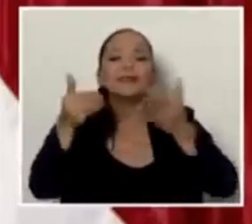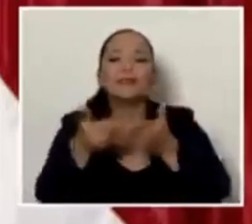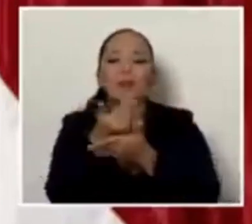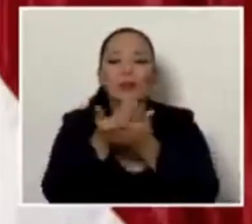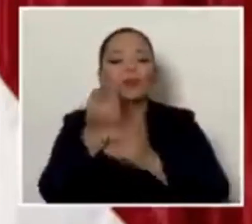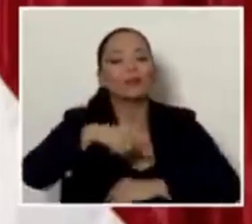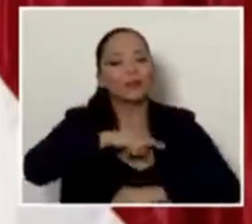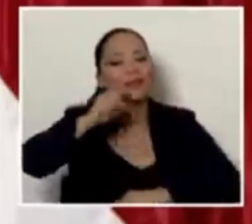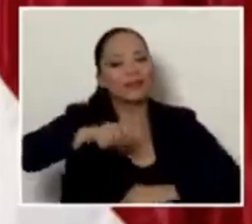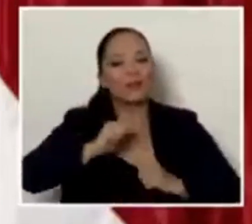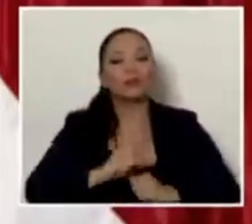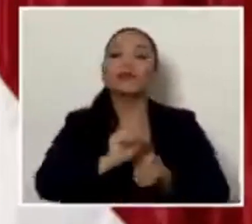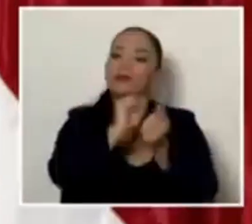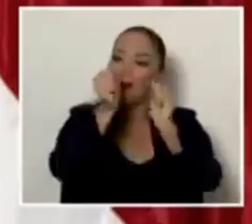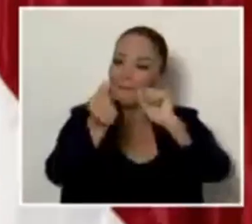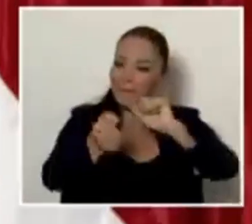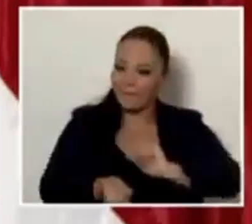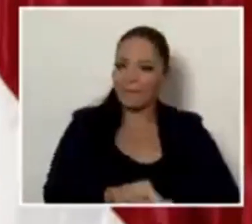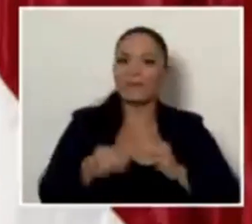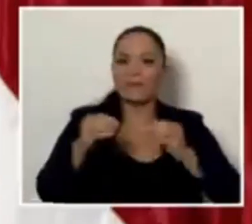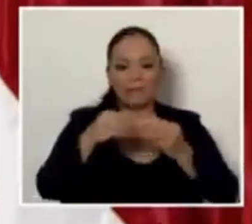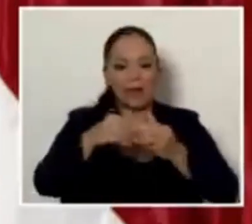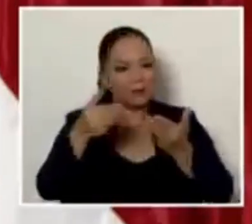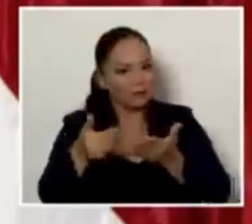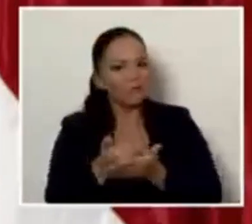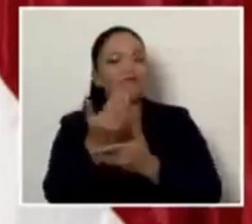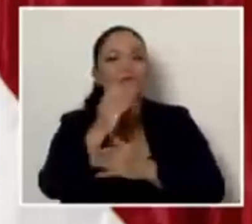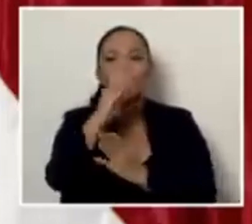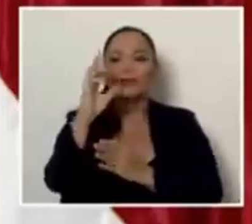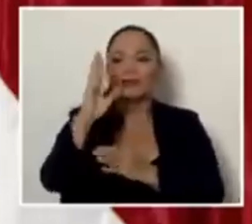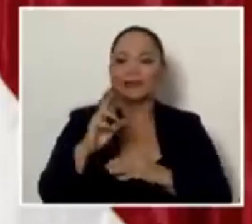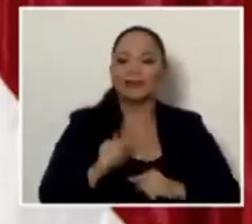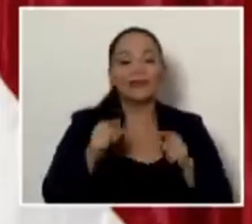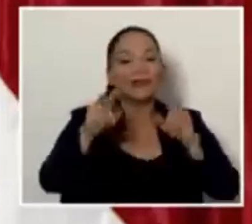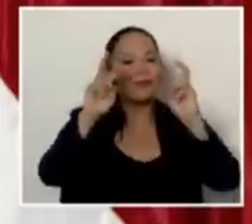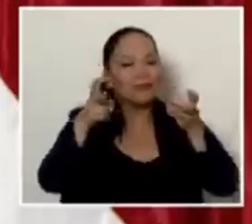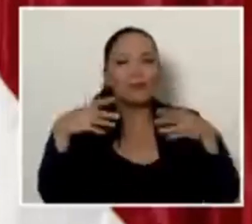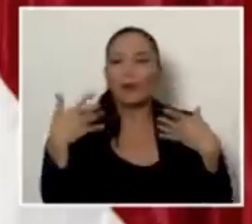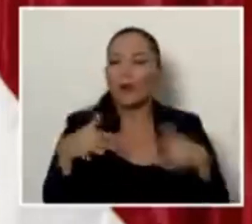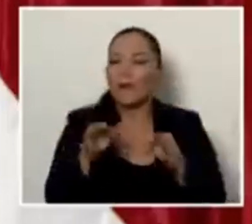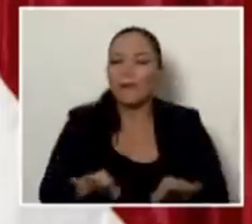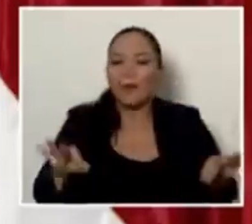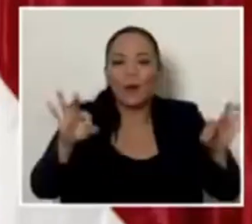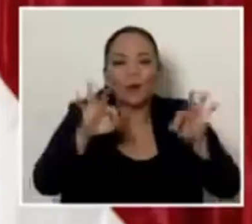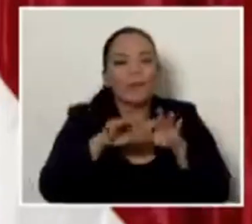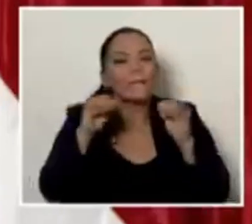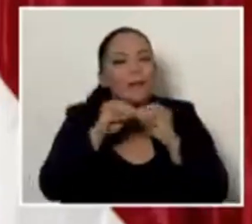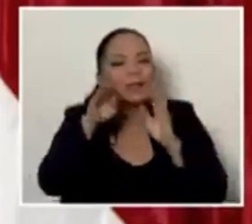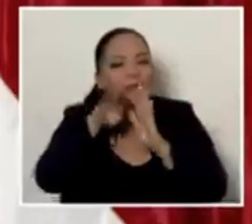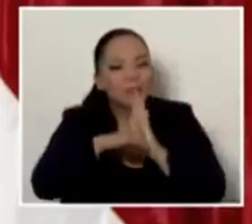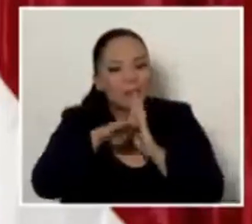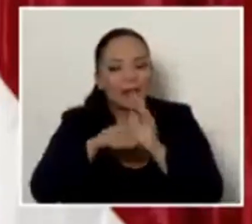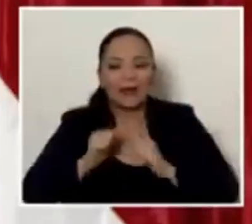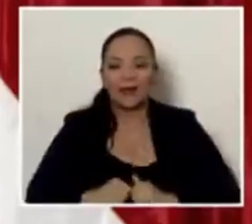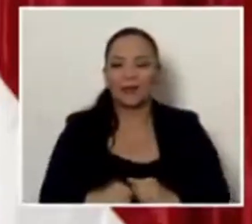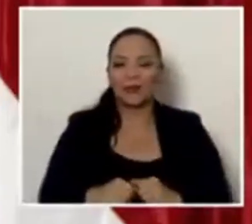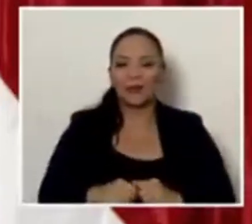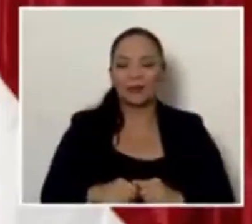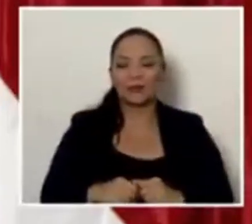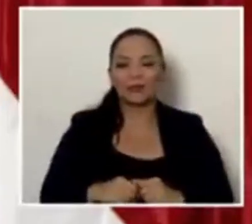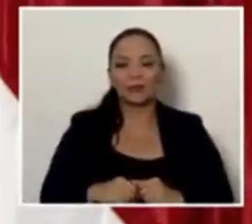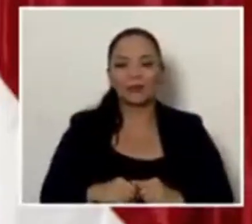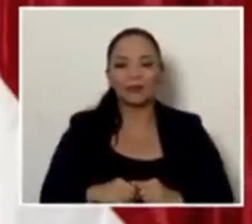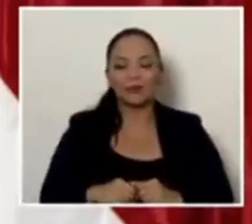modernizar a Costa Rica. Este es un gran avance, es mucho más barato. La calcomanía